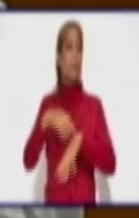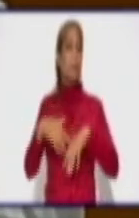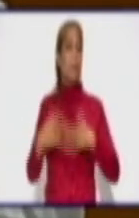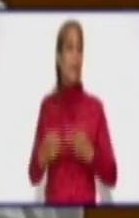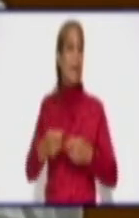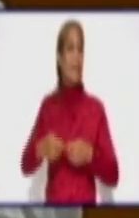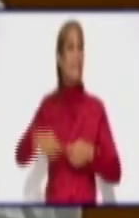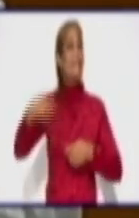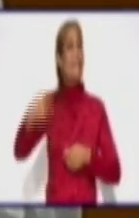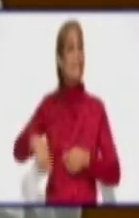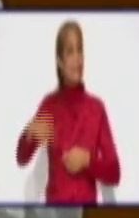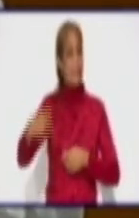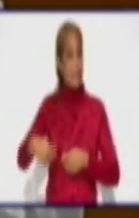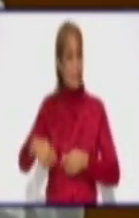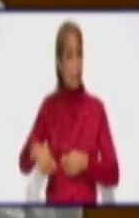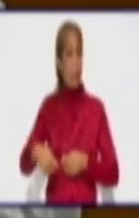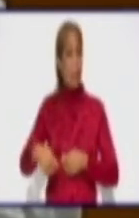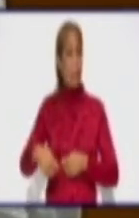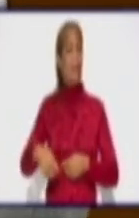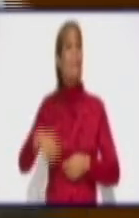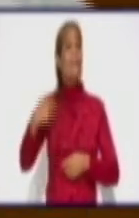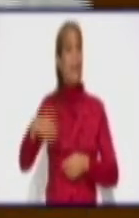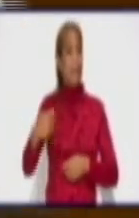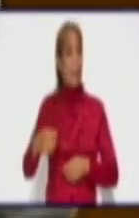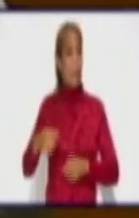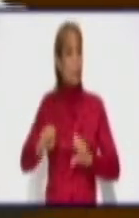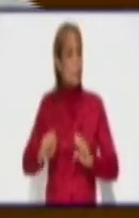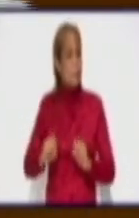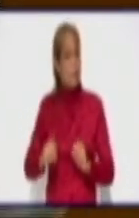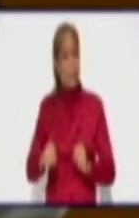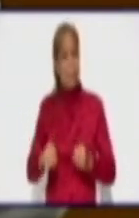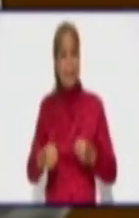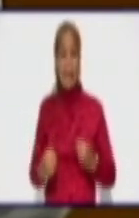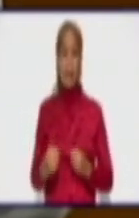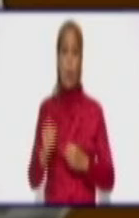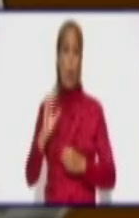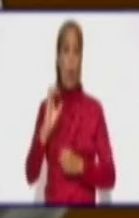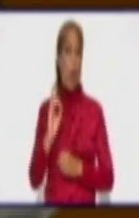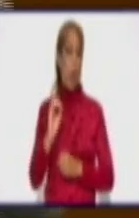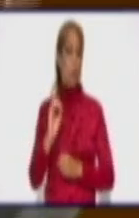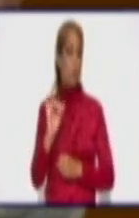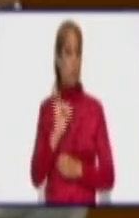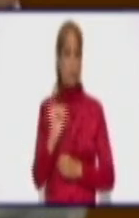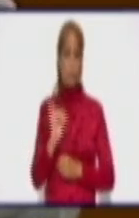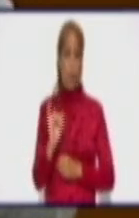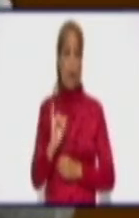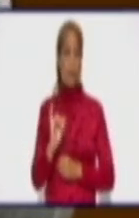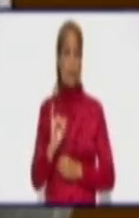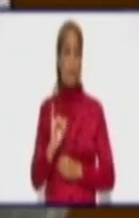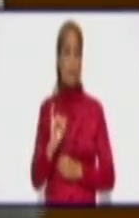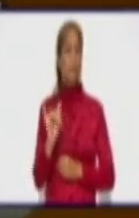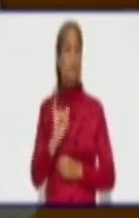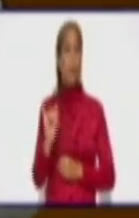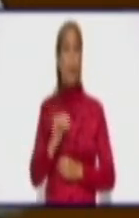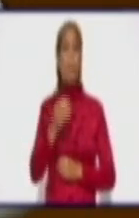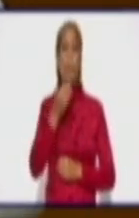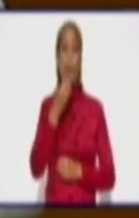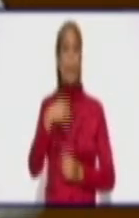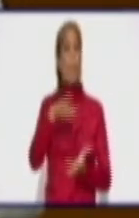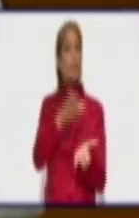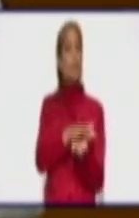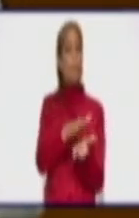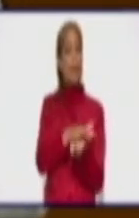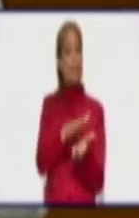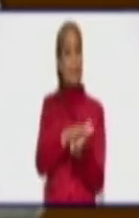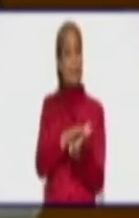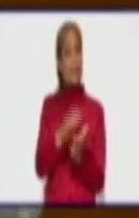apretamos y tenemos que hacerlo y comenzamos a bajar esa meseta y mantenemos incluso a Rio Cauto con un tratamiento